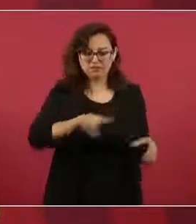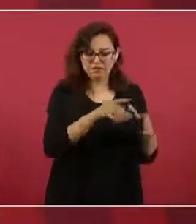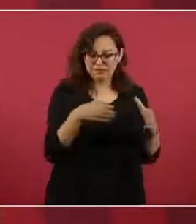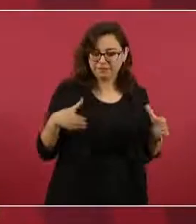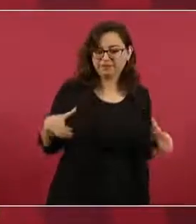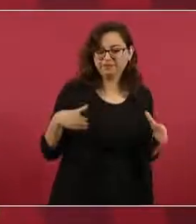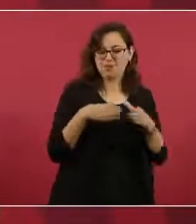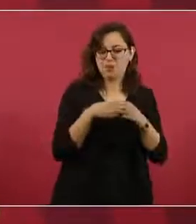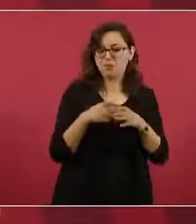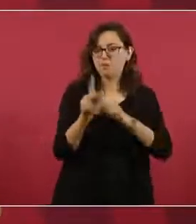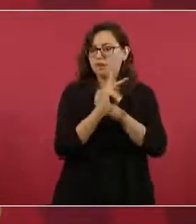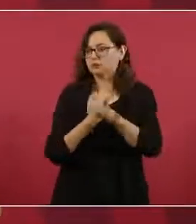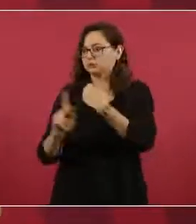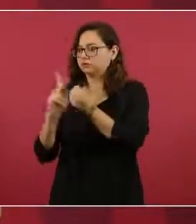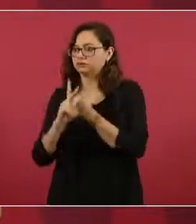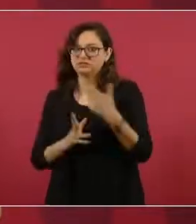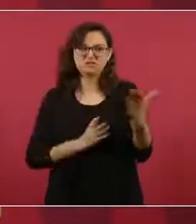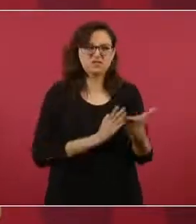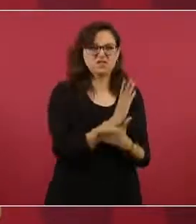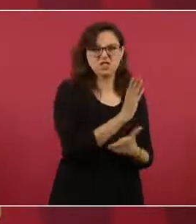y de todo tipo.